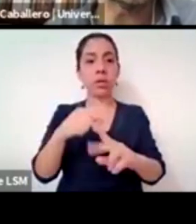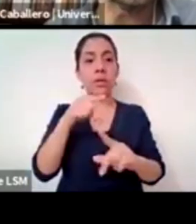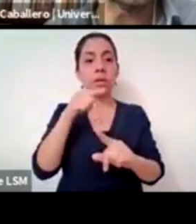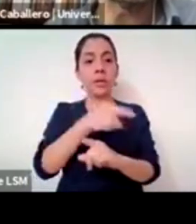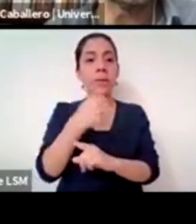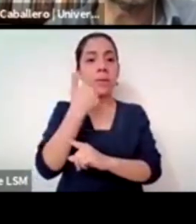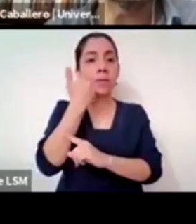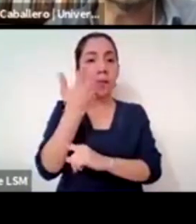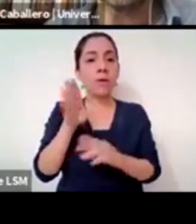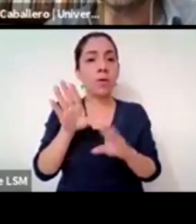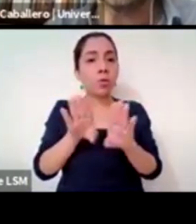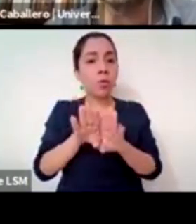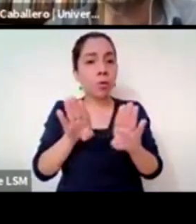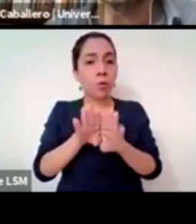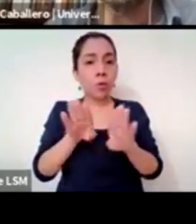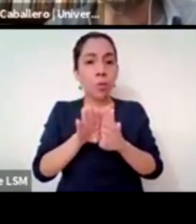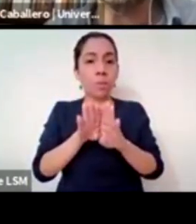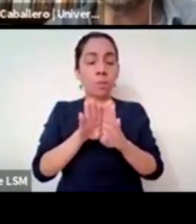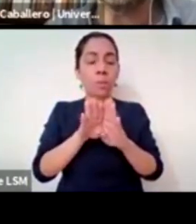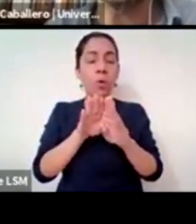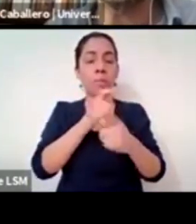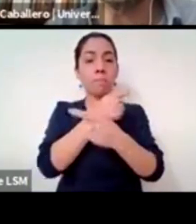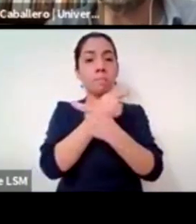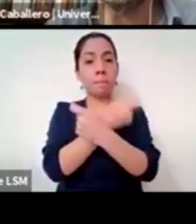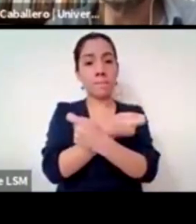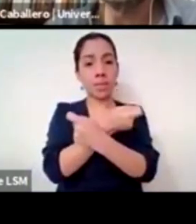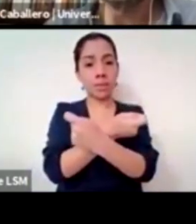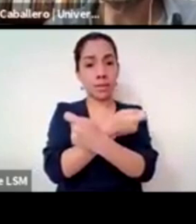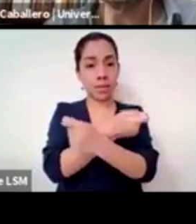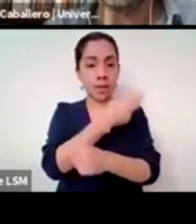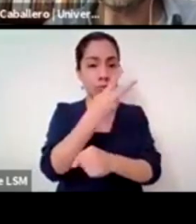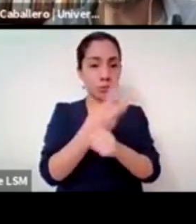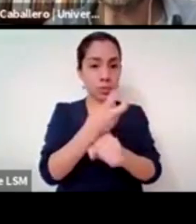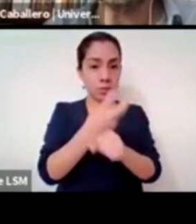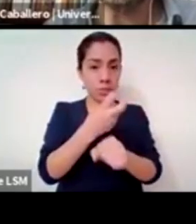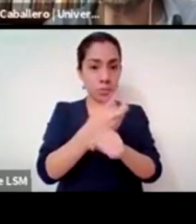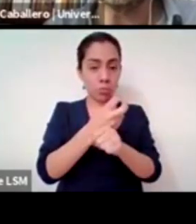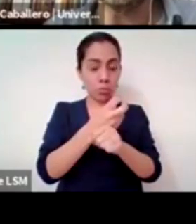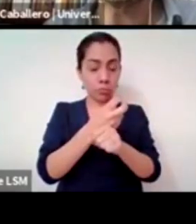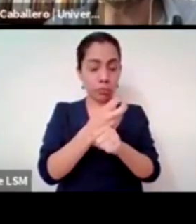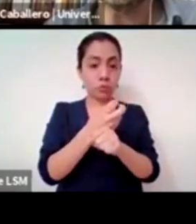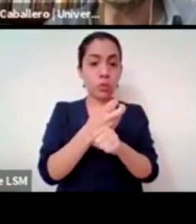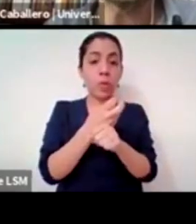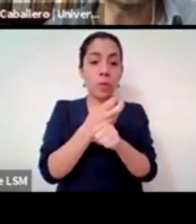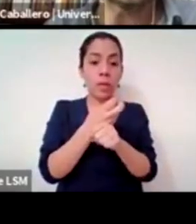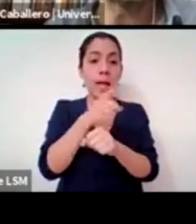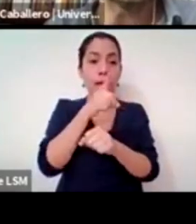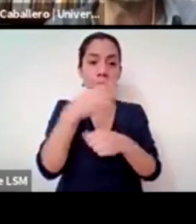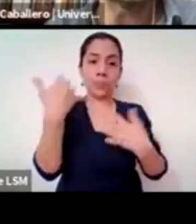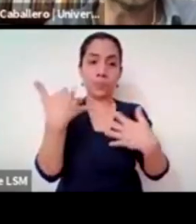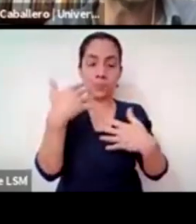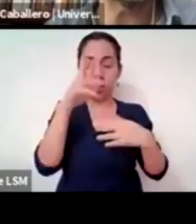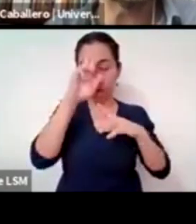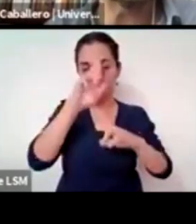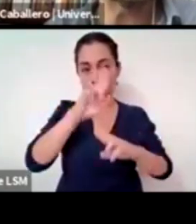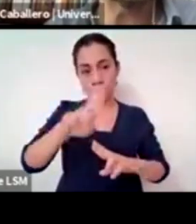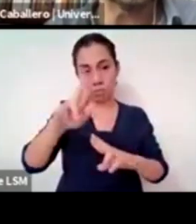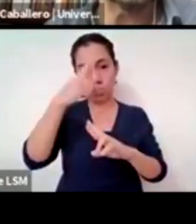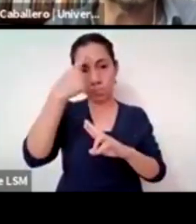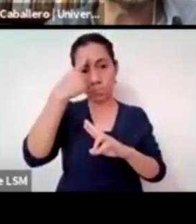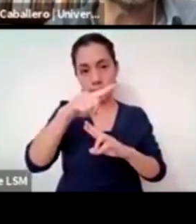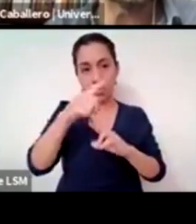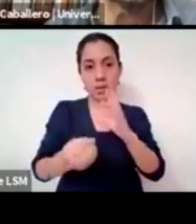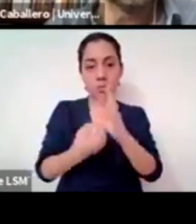ayornamiento del Vaticano II del concilio y que le hace honor pues al nombre que lleva de la renovación de